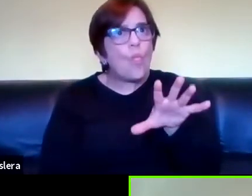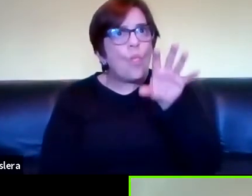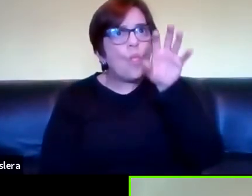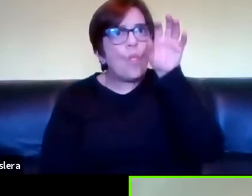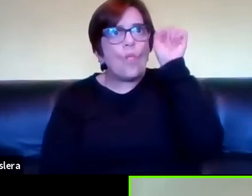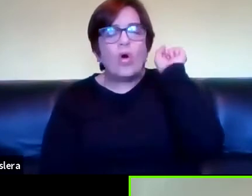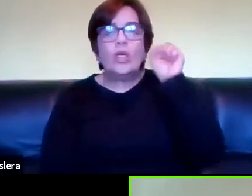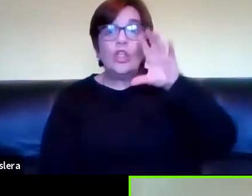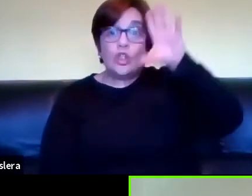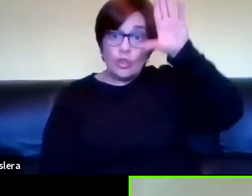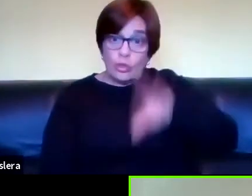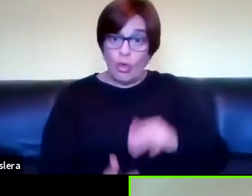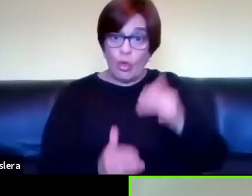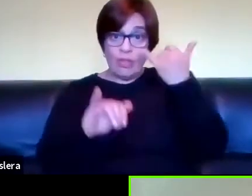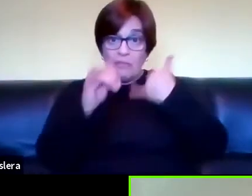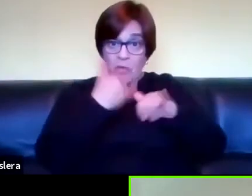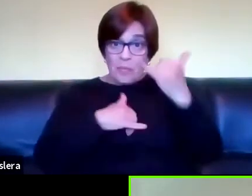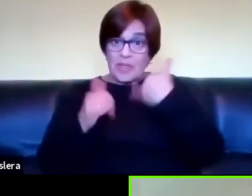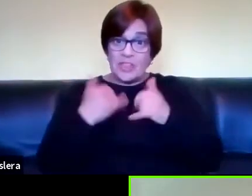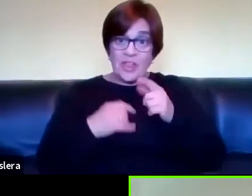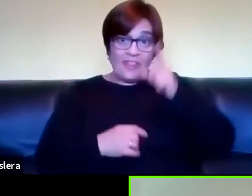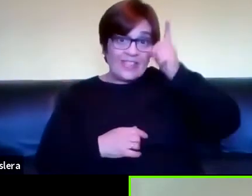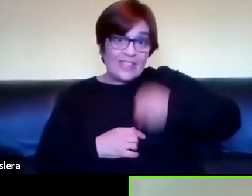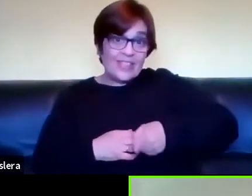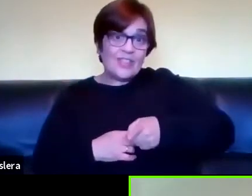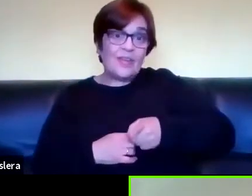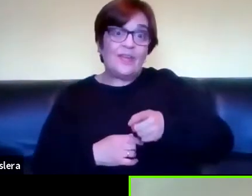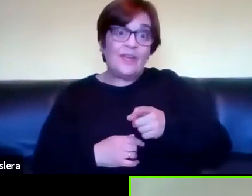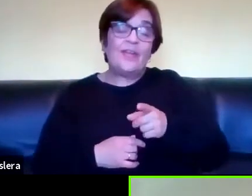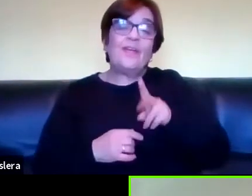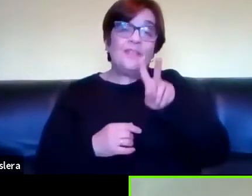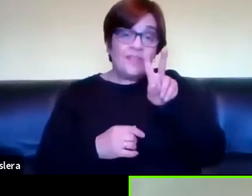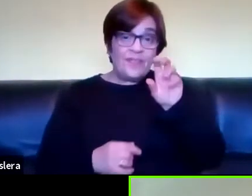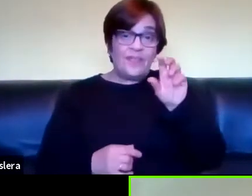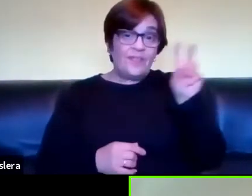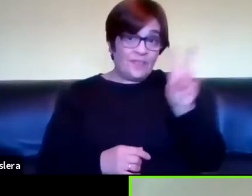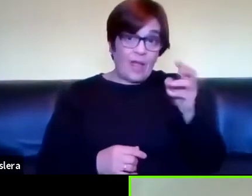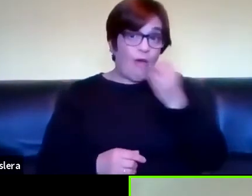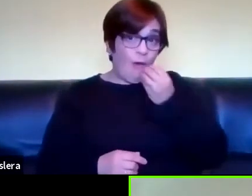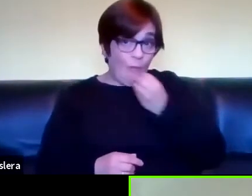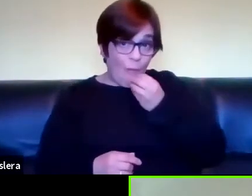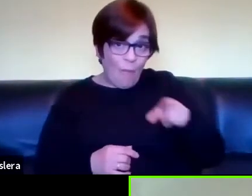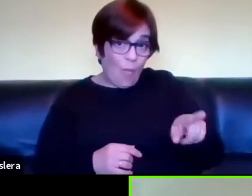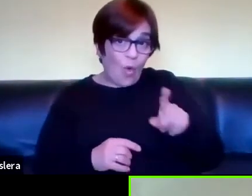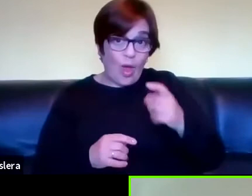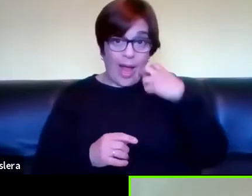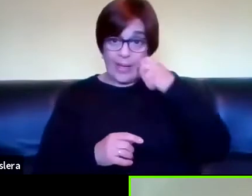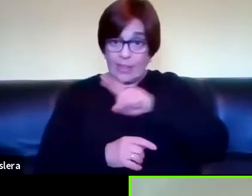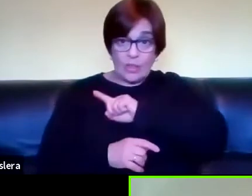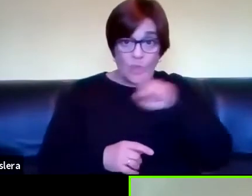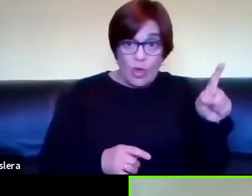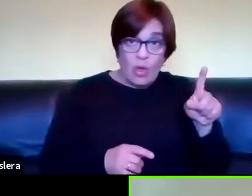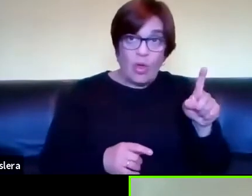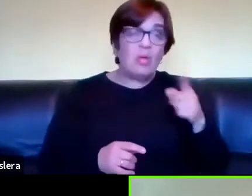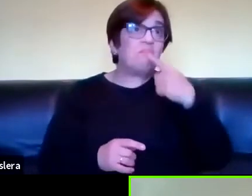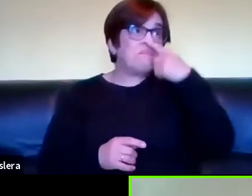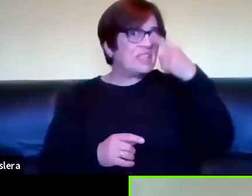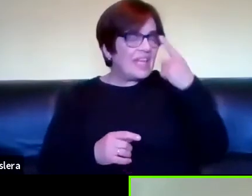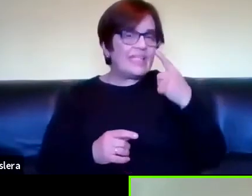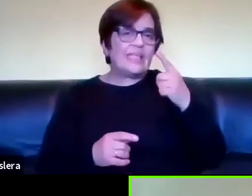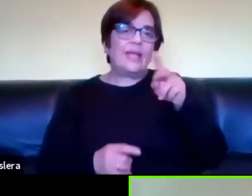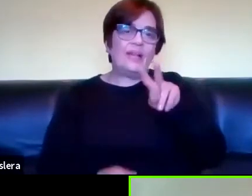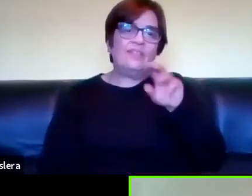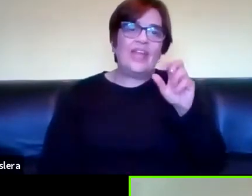letrada en relación a ser vegano y vegetariano no soy vegano soy vegetariano pero bueno me interesa la discusión por ejemplo está el vegano